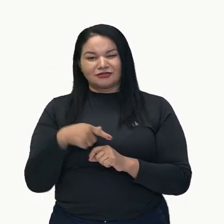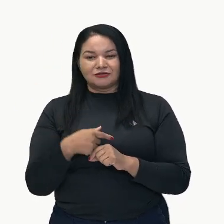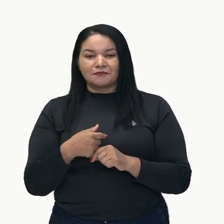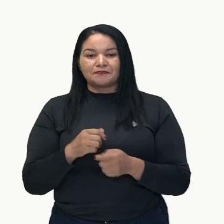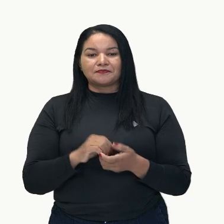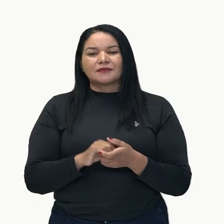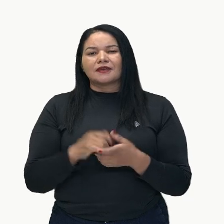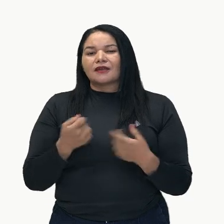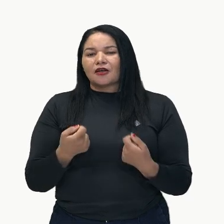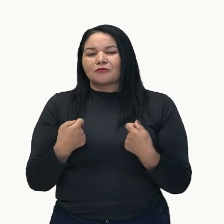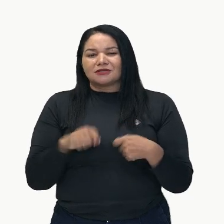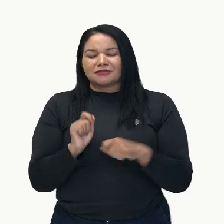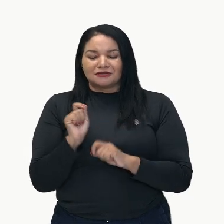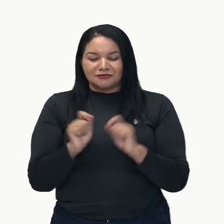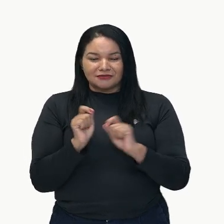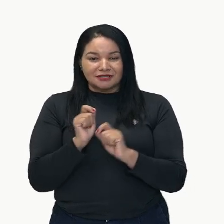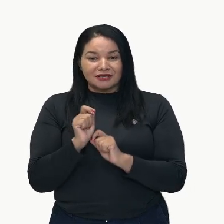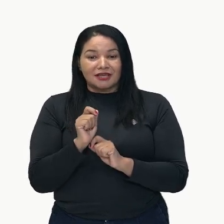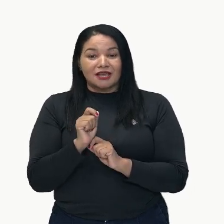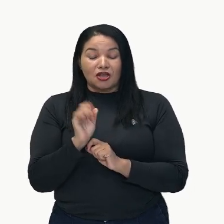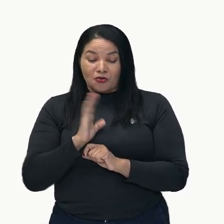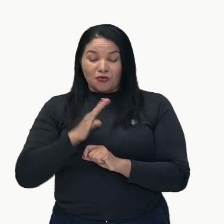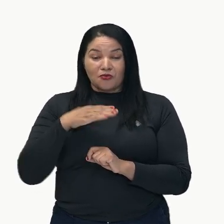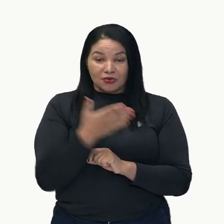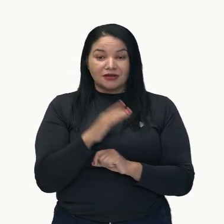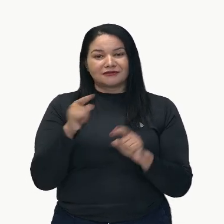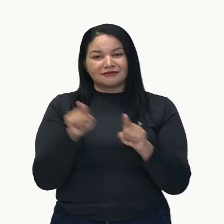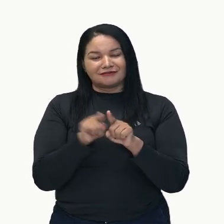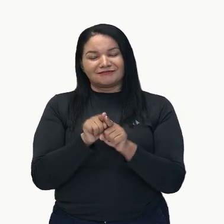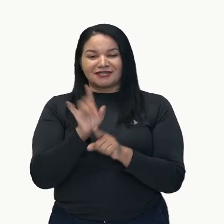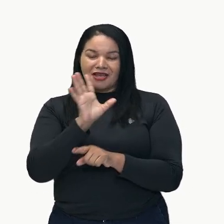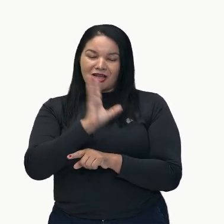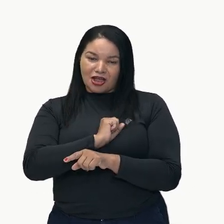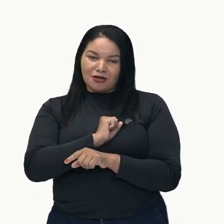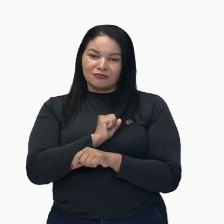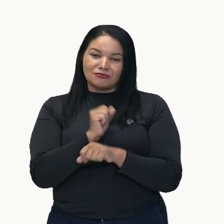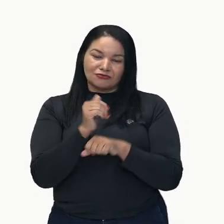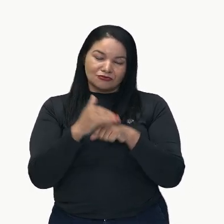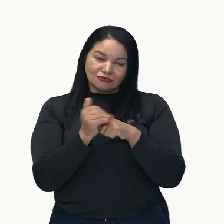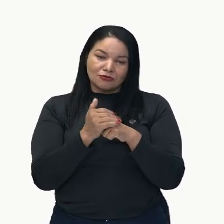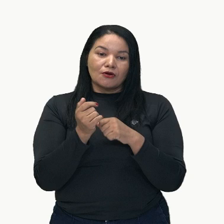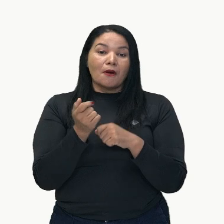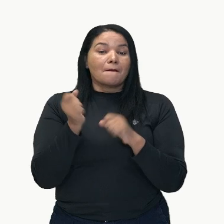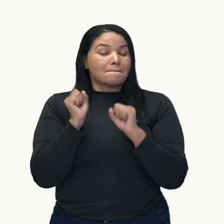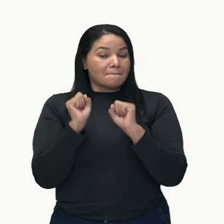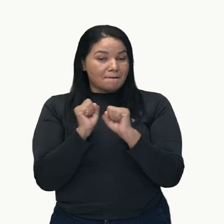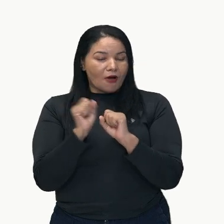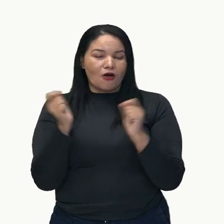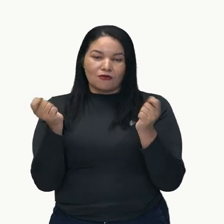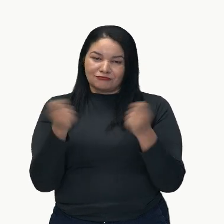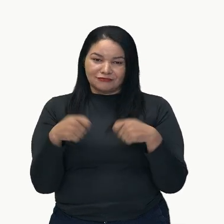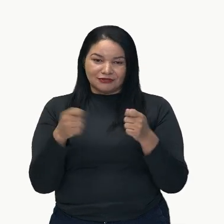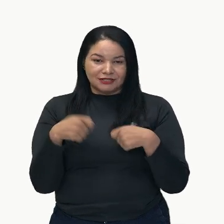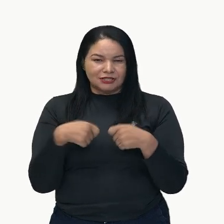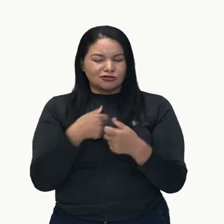aprendió que con valentía y amabilidad, siendo amable, se puede conseguir cosas